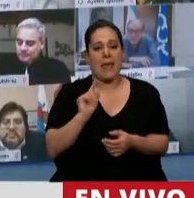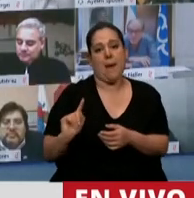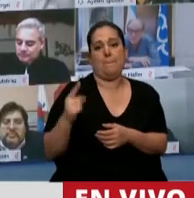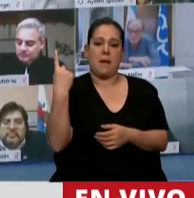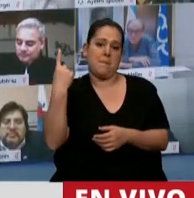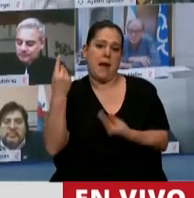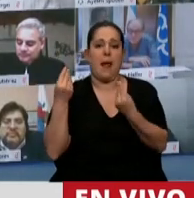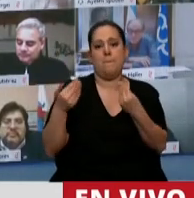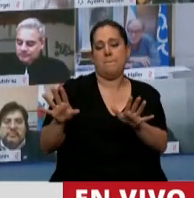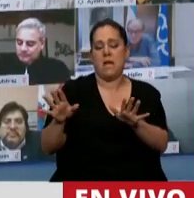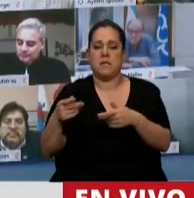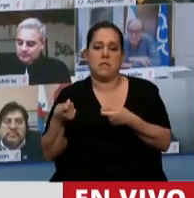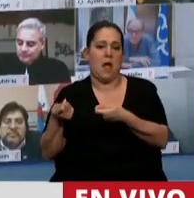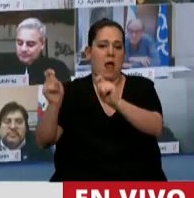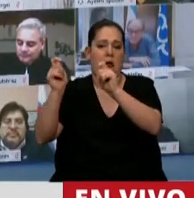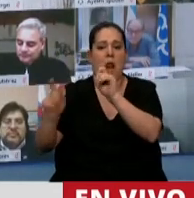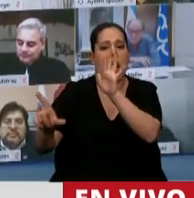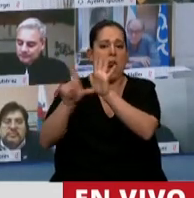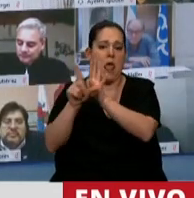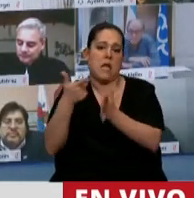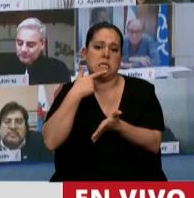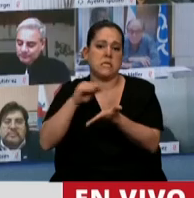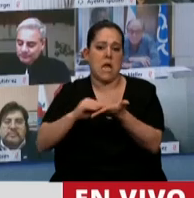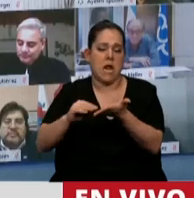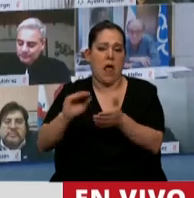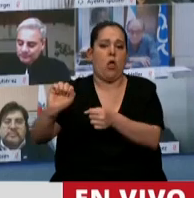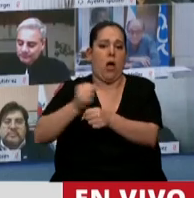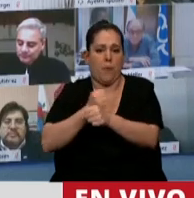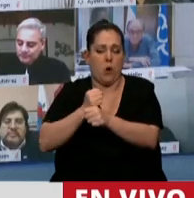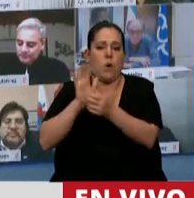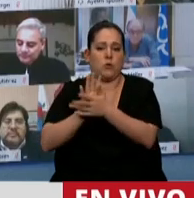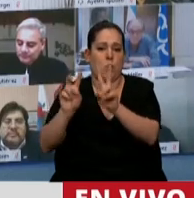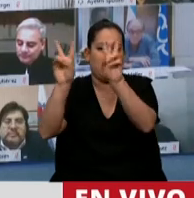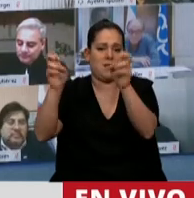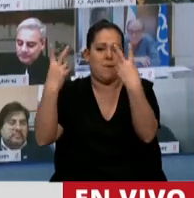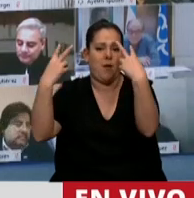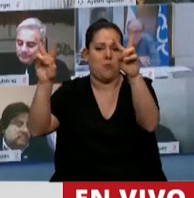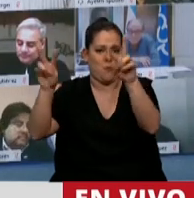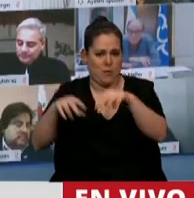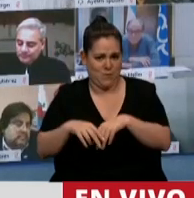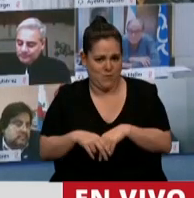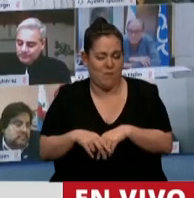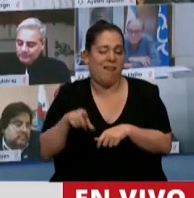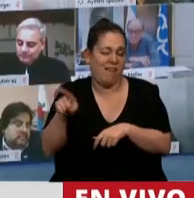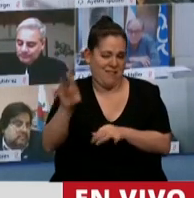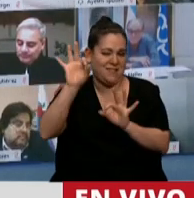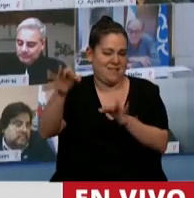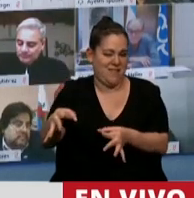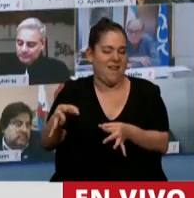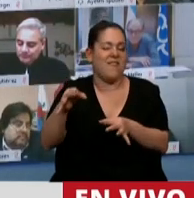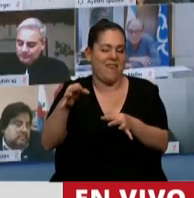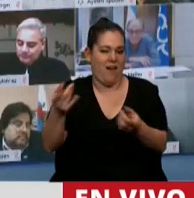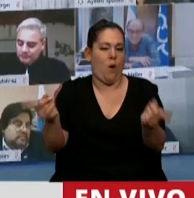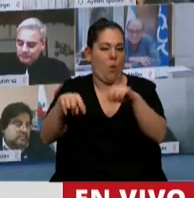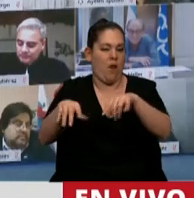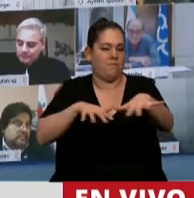de sacar la ley en el Senado del Turismo, porque sabía que era una ley para un sector muy productivo, muy dinámico de nuestra